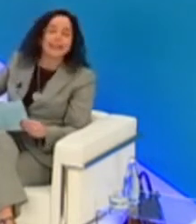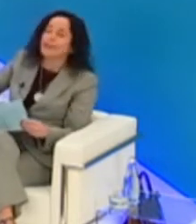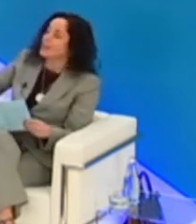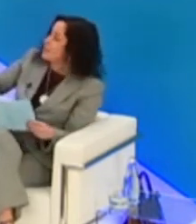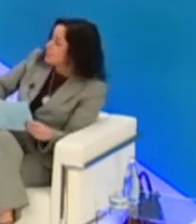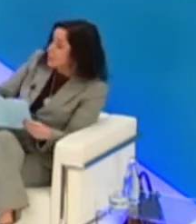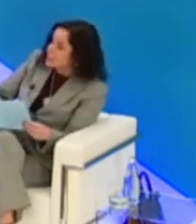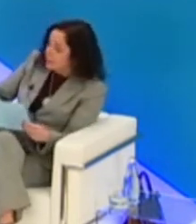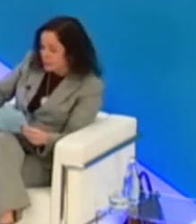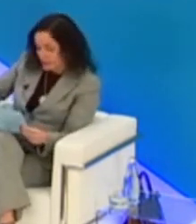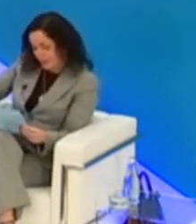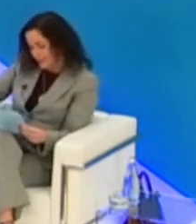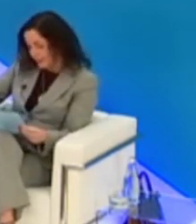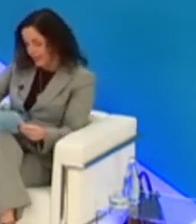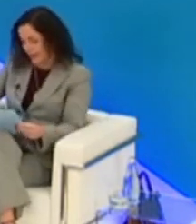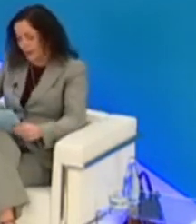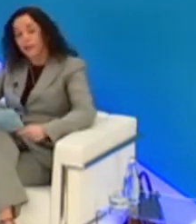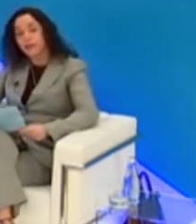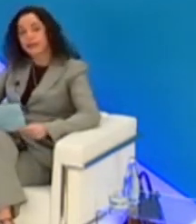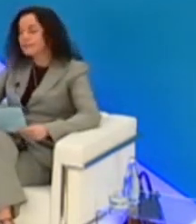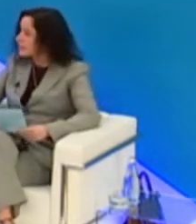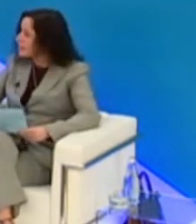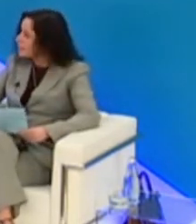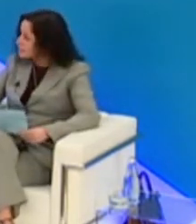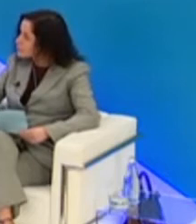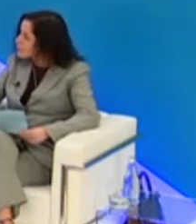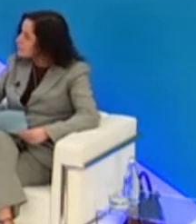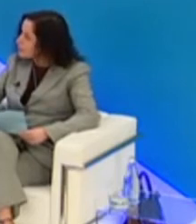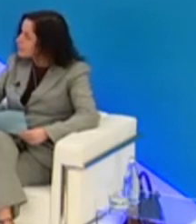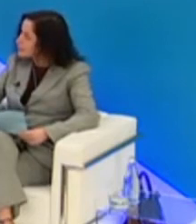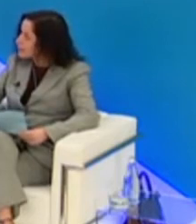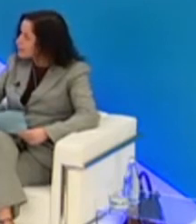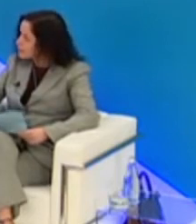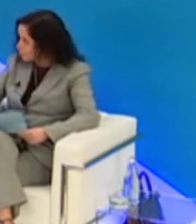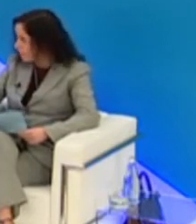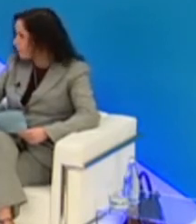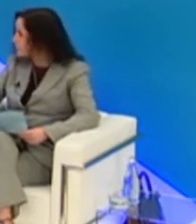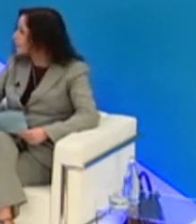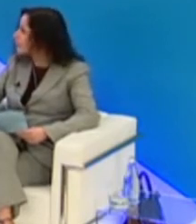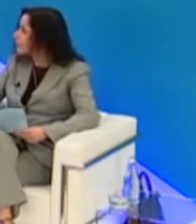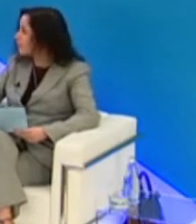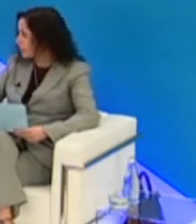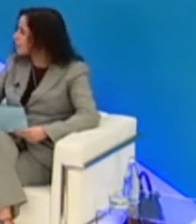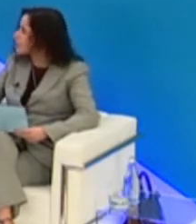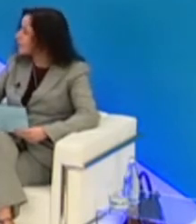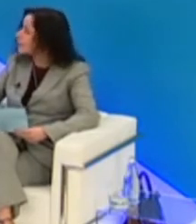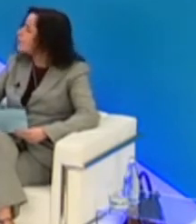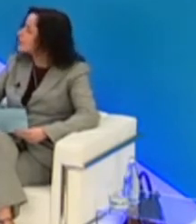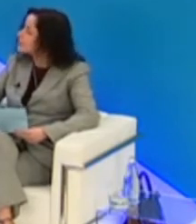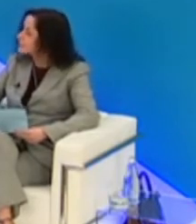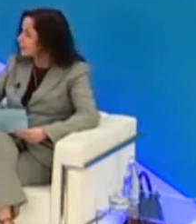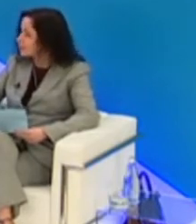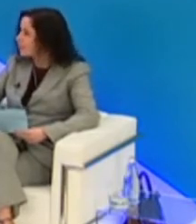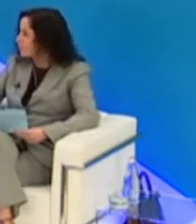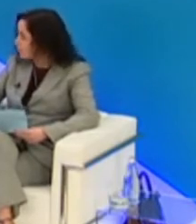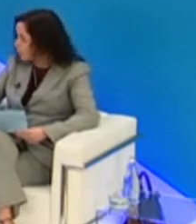en primeira instancia quisiera agradecer a presidencia do Parlamento de Galicia a súa amable invitación para participar hoxe